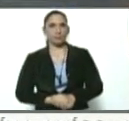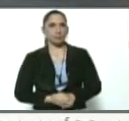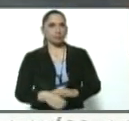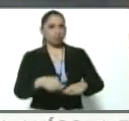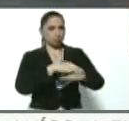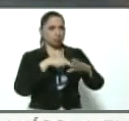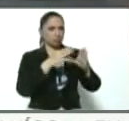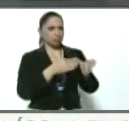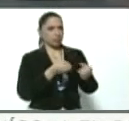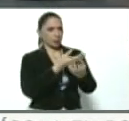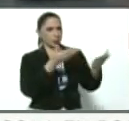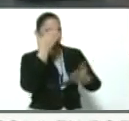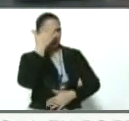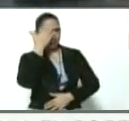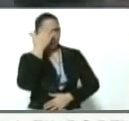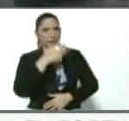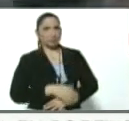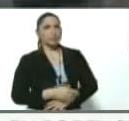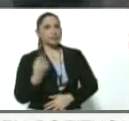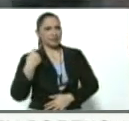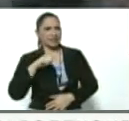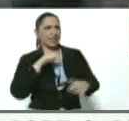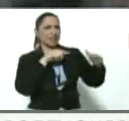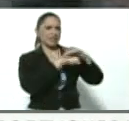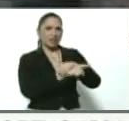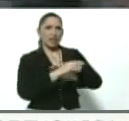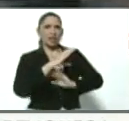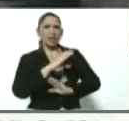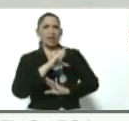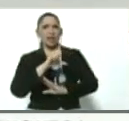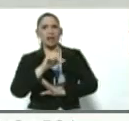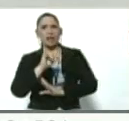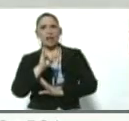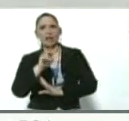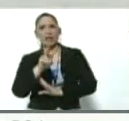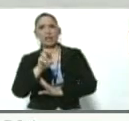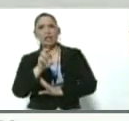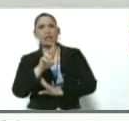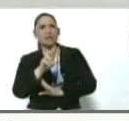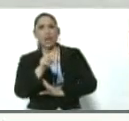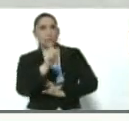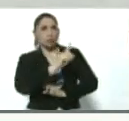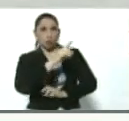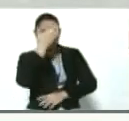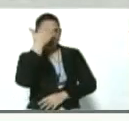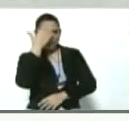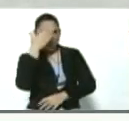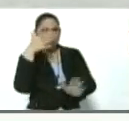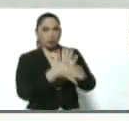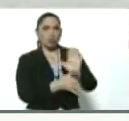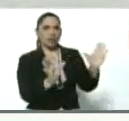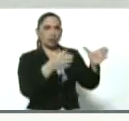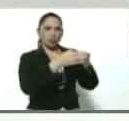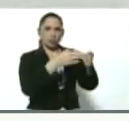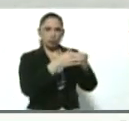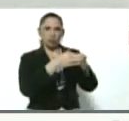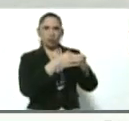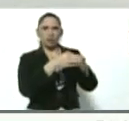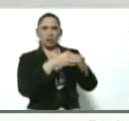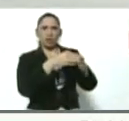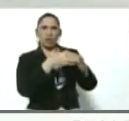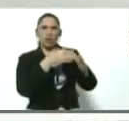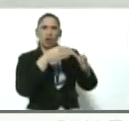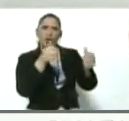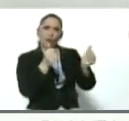Ministro, ustedes ya sabían, tenían infiltrado a Clíber Alcalá, ¿no sabían de las reuniones con el señor Jordan Grudó? ¿Se